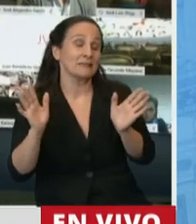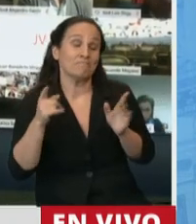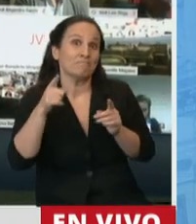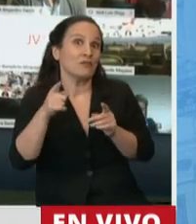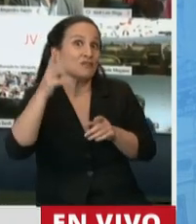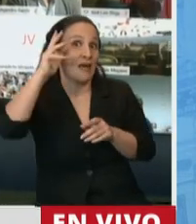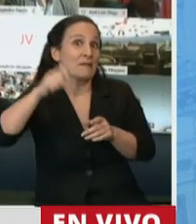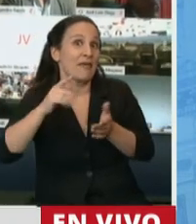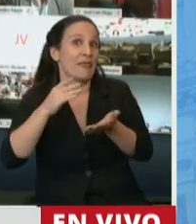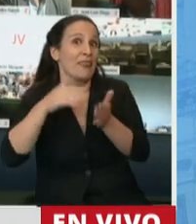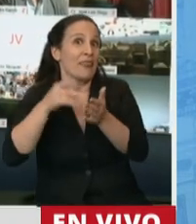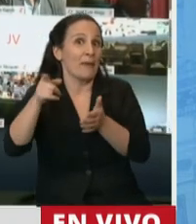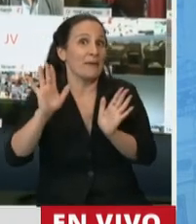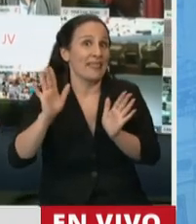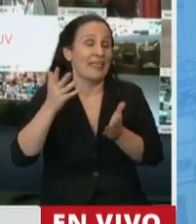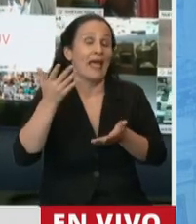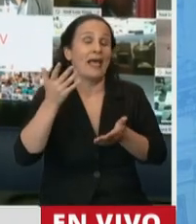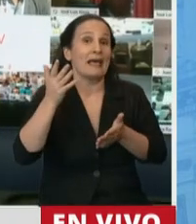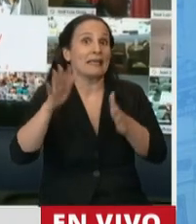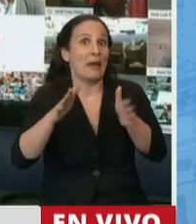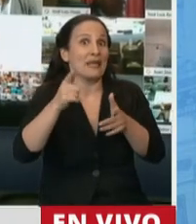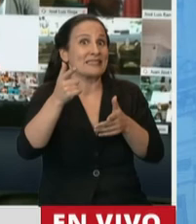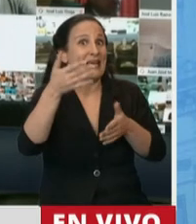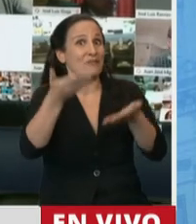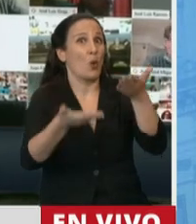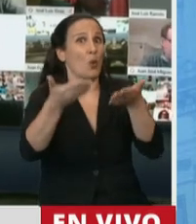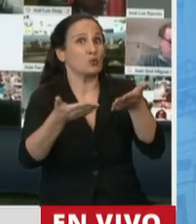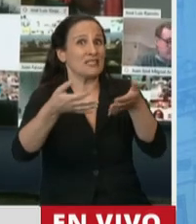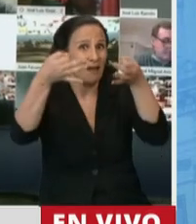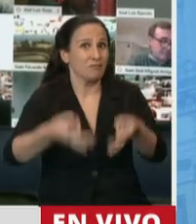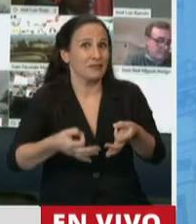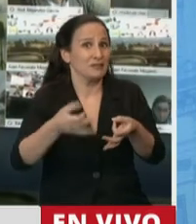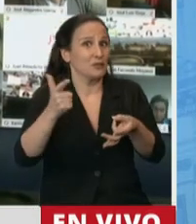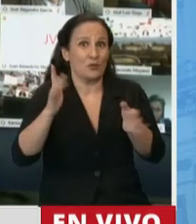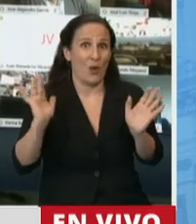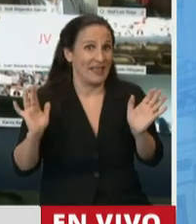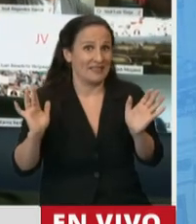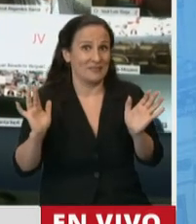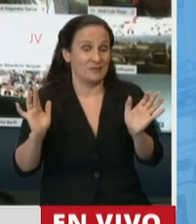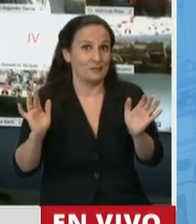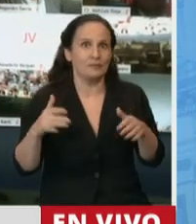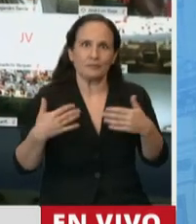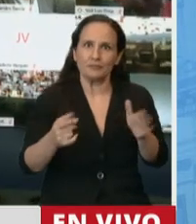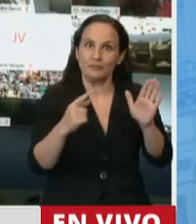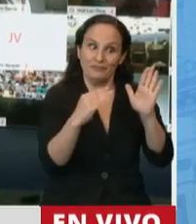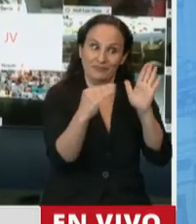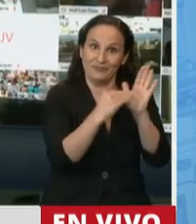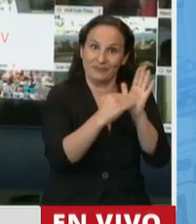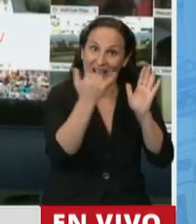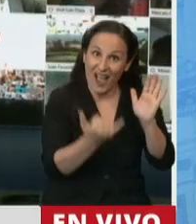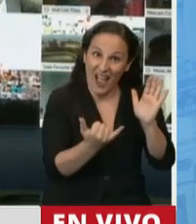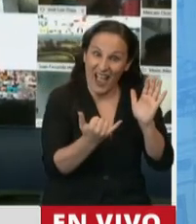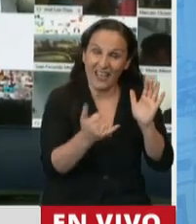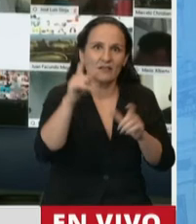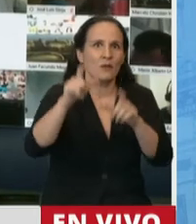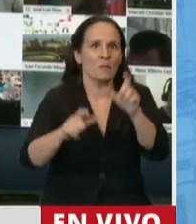siempre es justo para los trabajadores y las trabajadoras. Bueno, esta norma le permite al trabajador, a la persona que